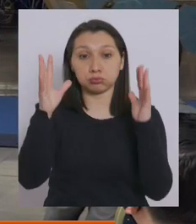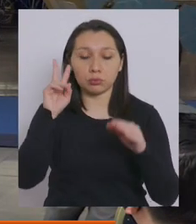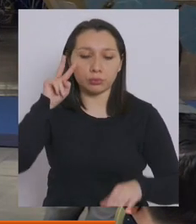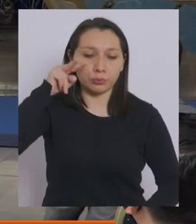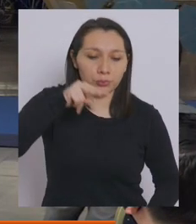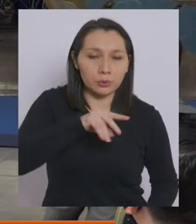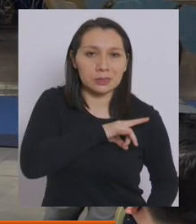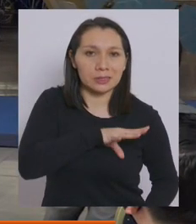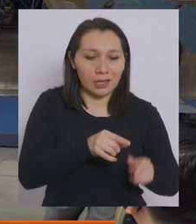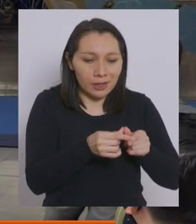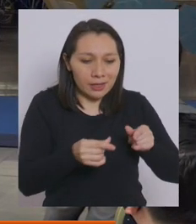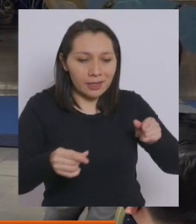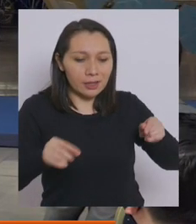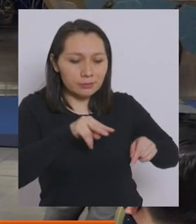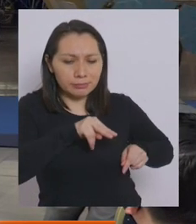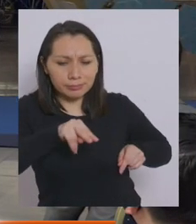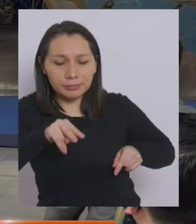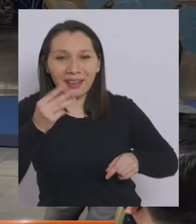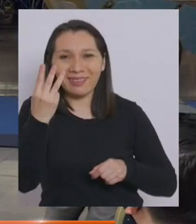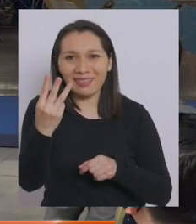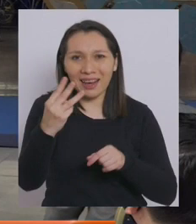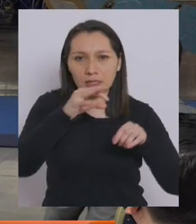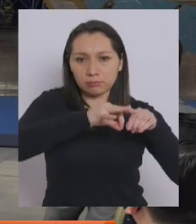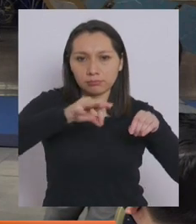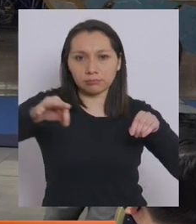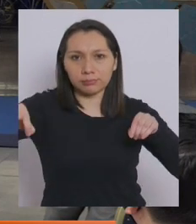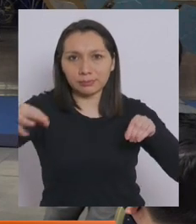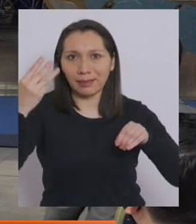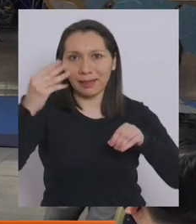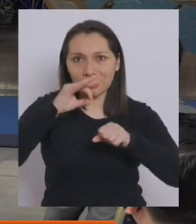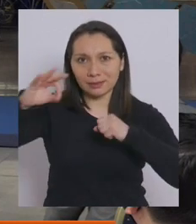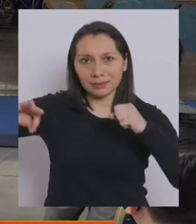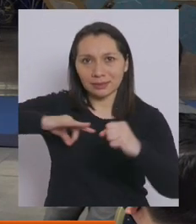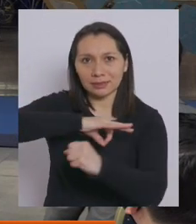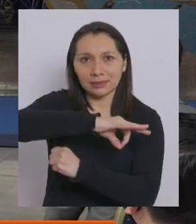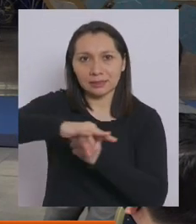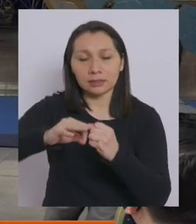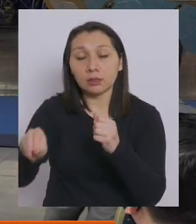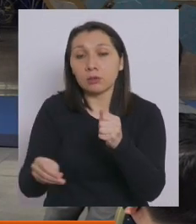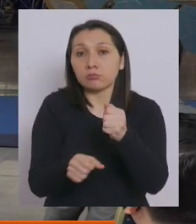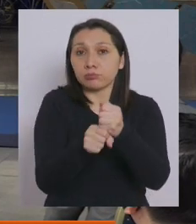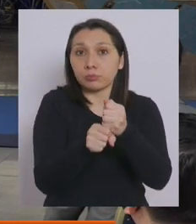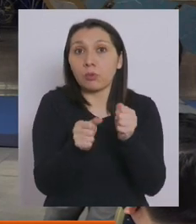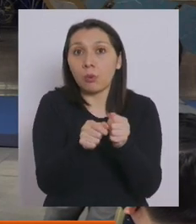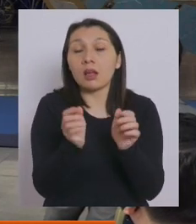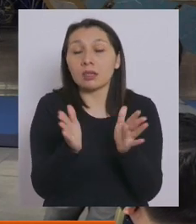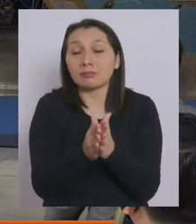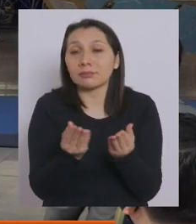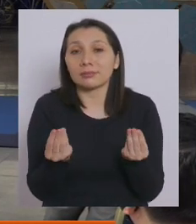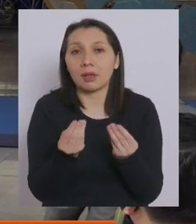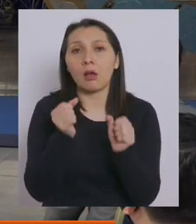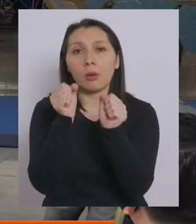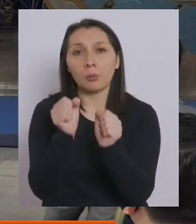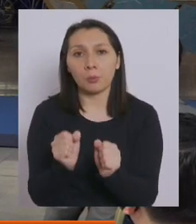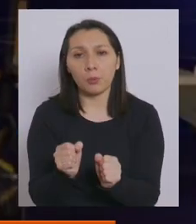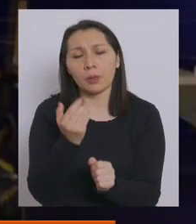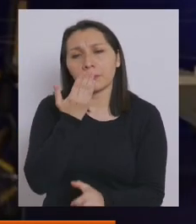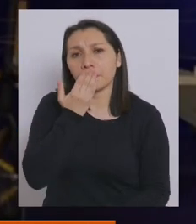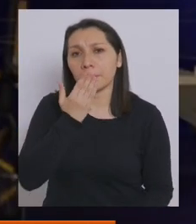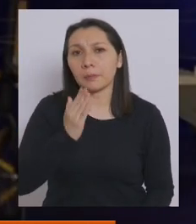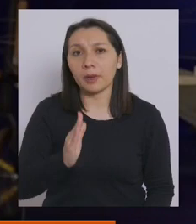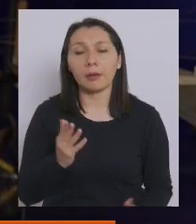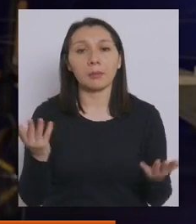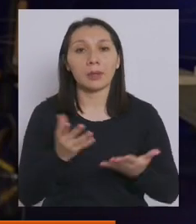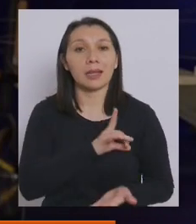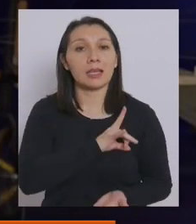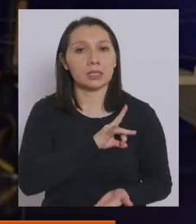a través de esta red de tres satélites va a ser complementada y enriquecida con la posibilidad preferencial